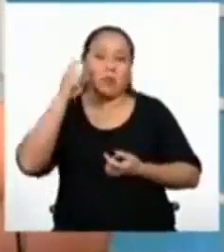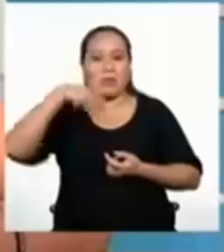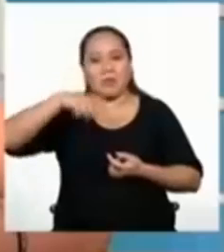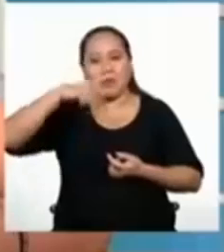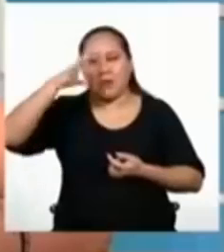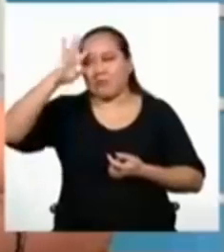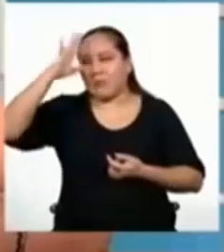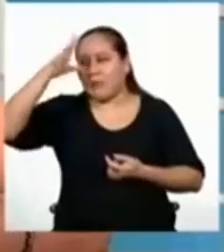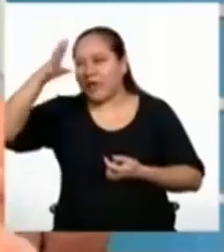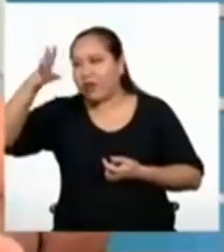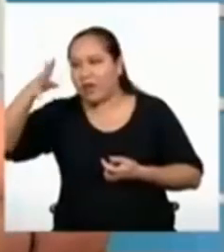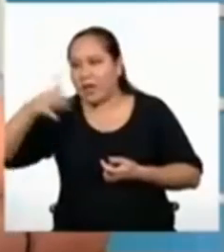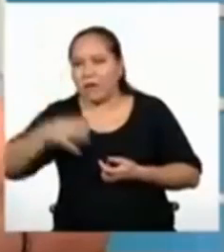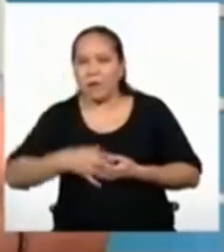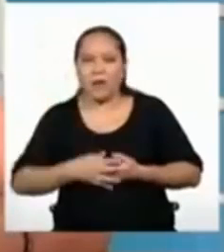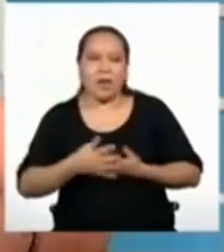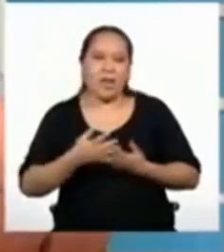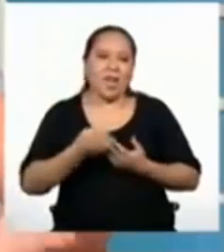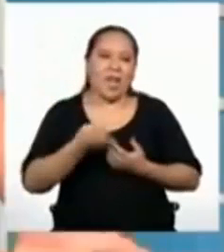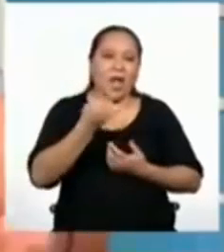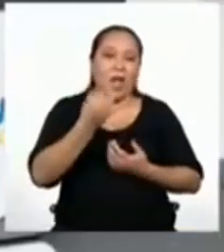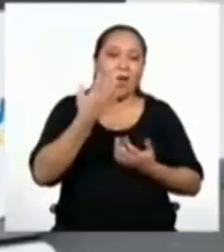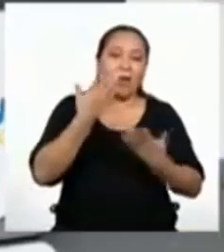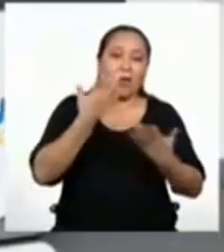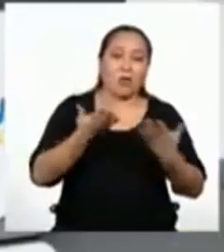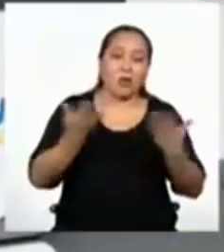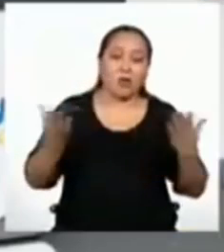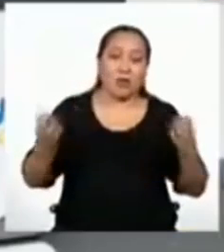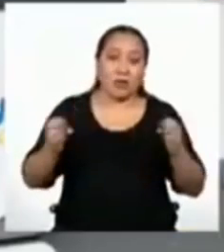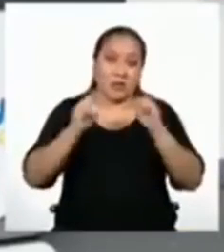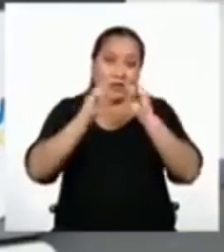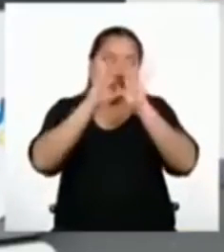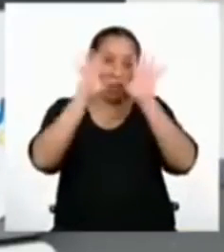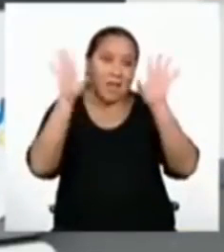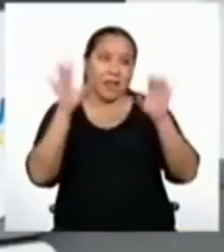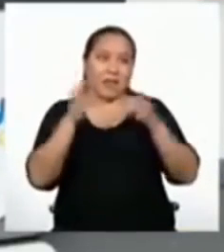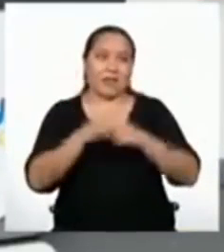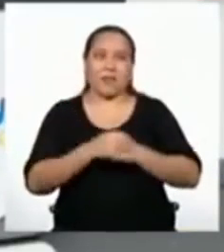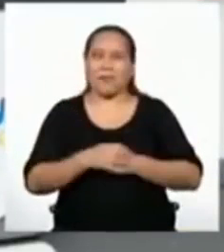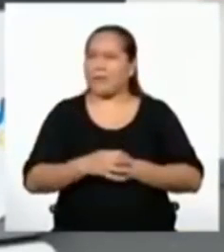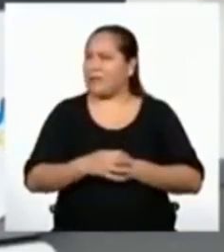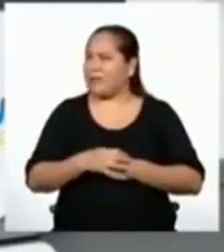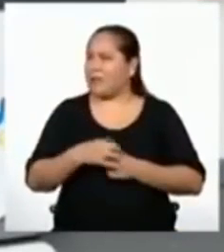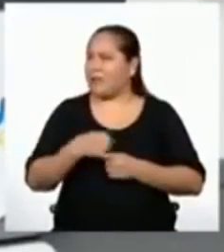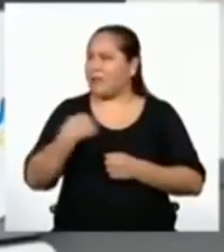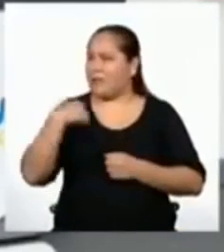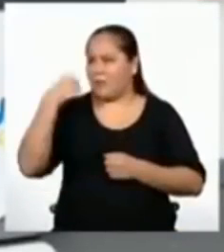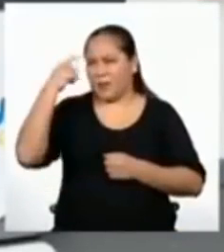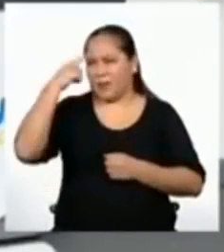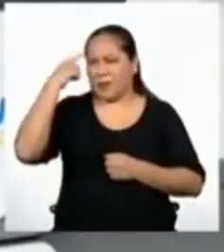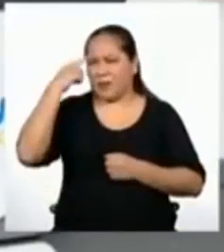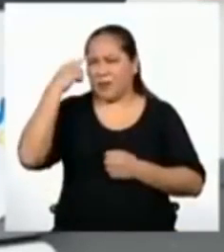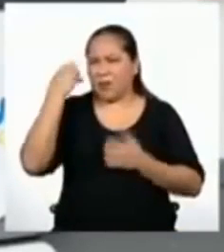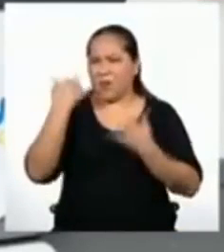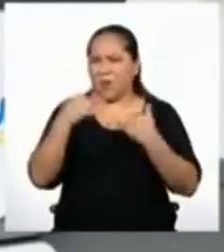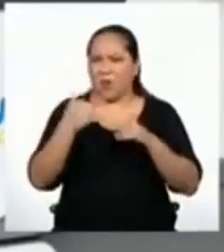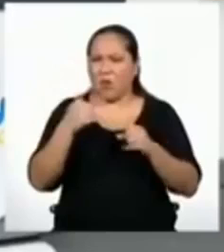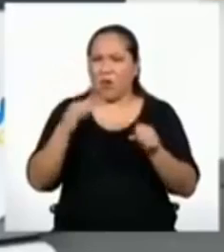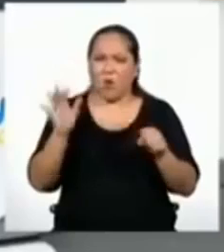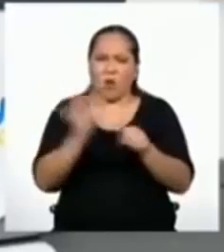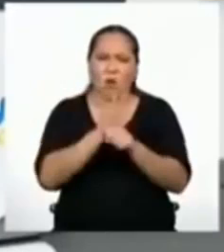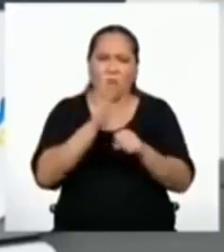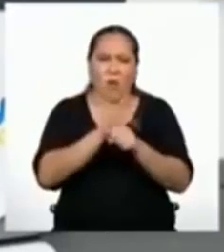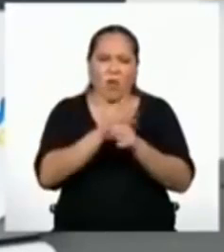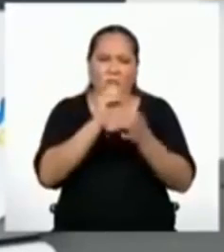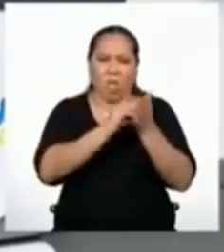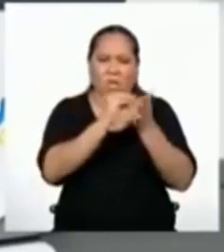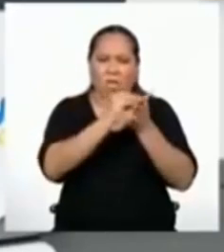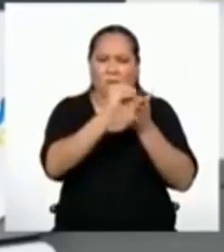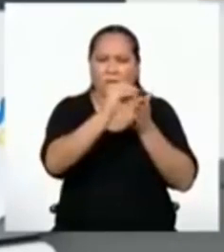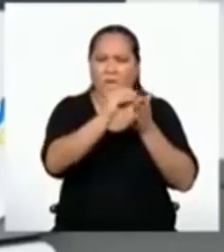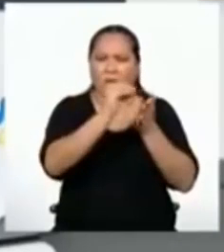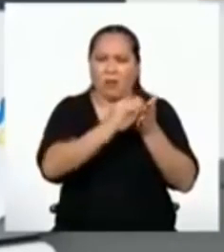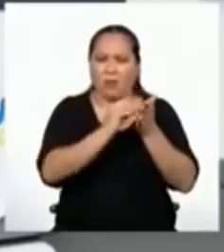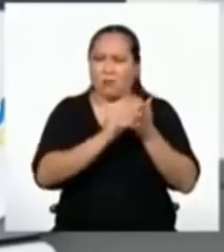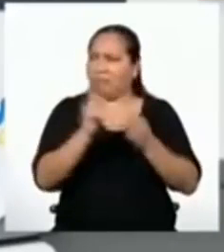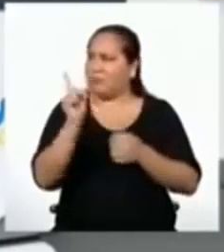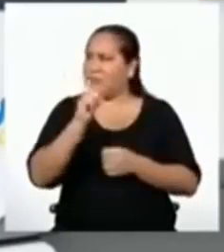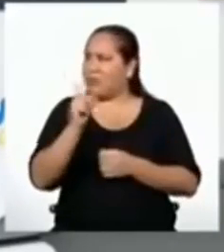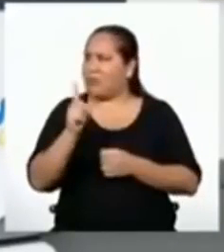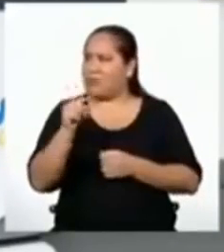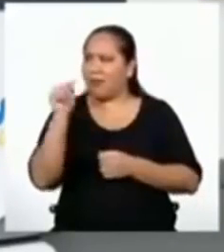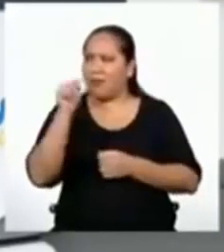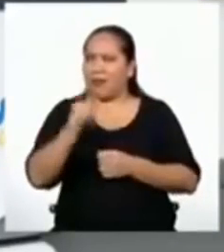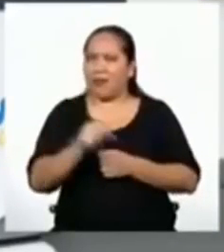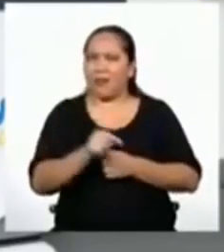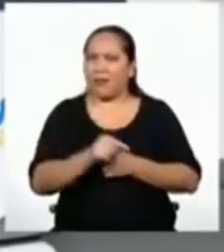ponerse creativo para que ciertos conceptos queden más claros. Al inicio pensé que solo era un juego donde completabas fichas, pero no era así.